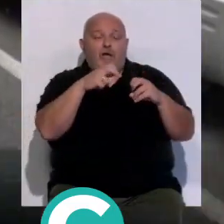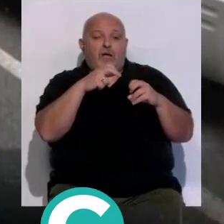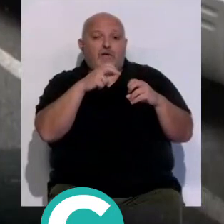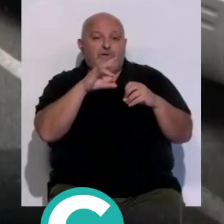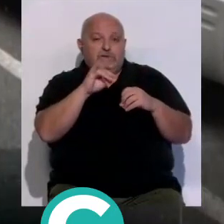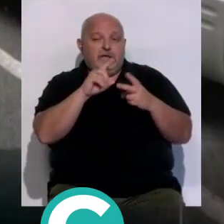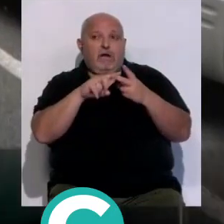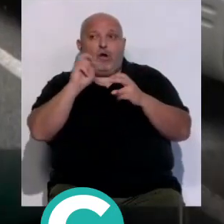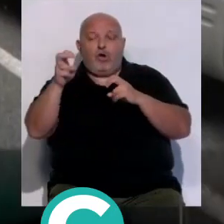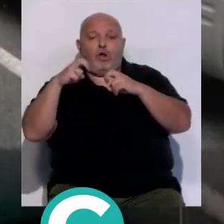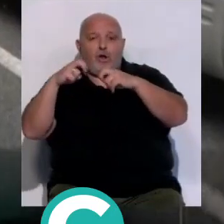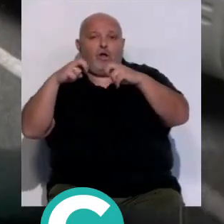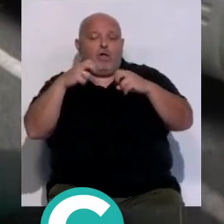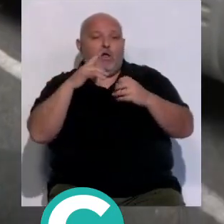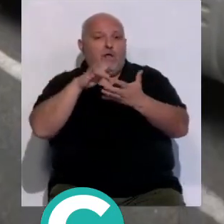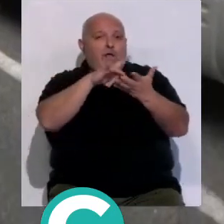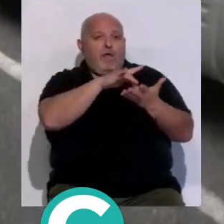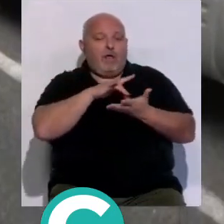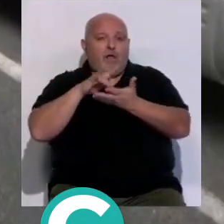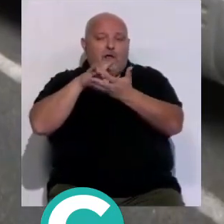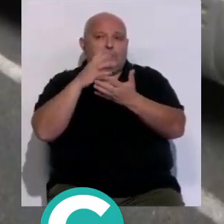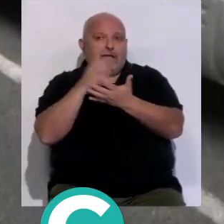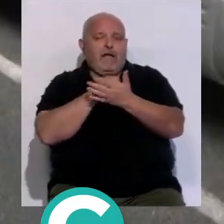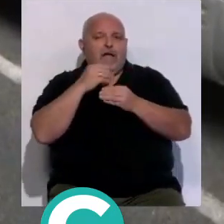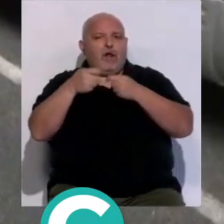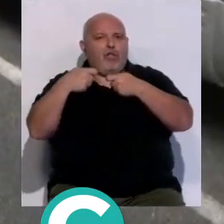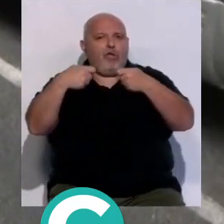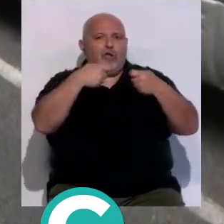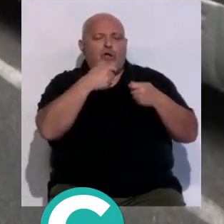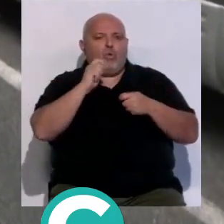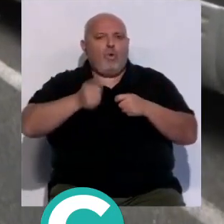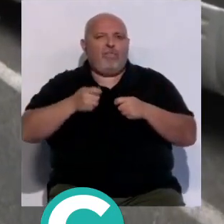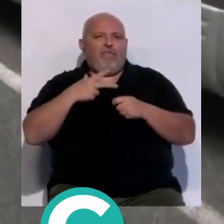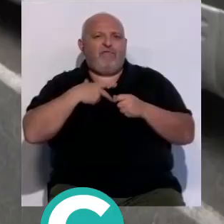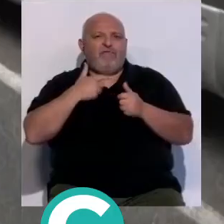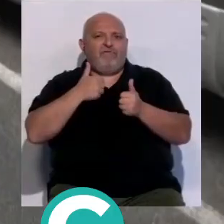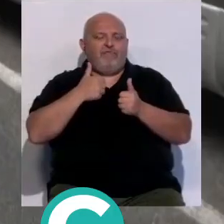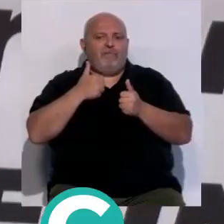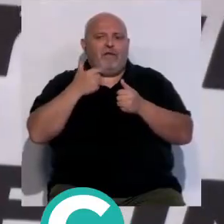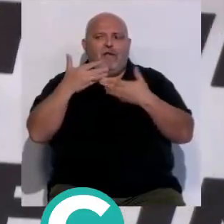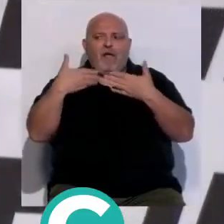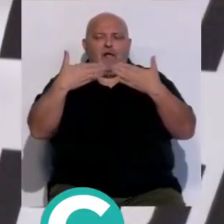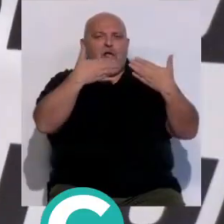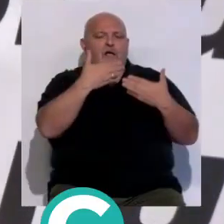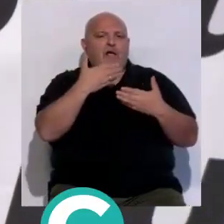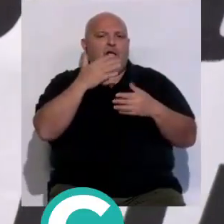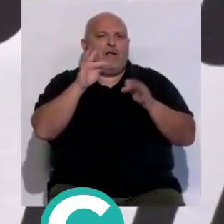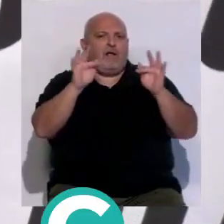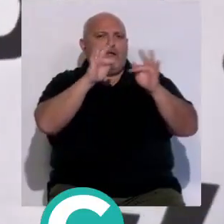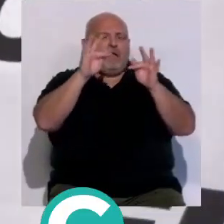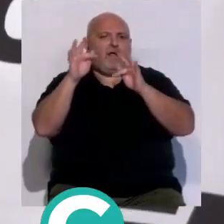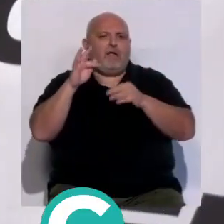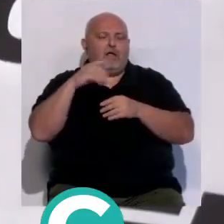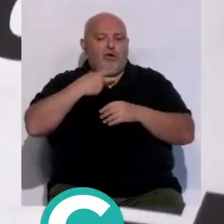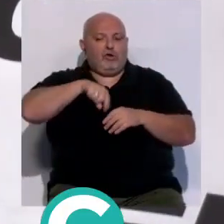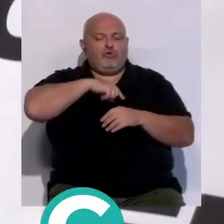ladros con los ladros de la administración de justicia se están negociando con los jueces y con los fiscales están los turno de oficio también por en